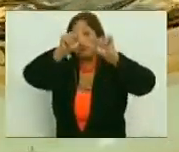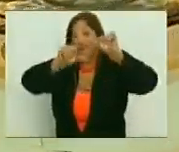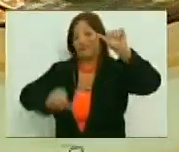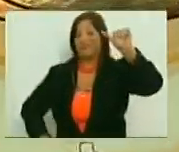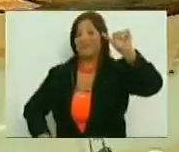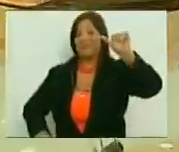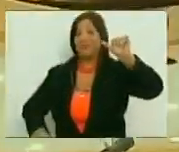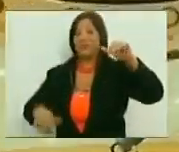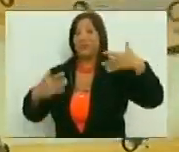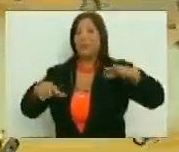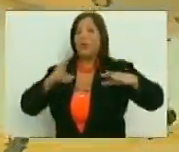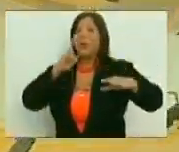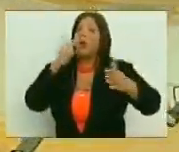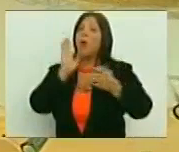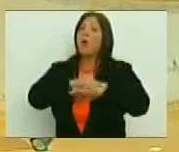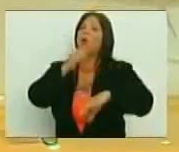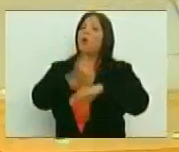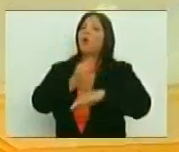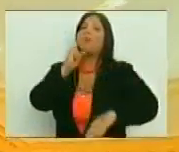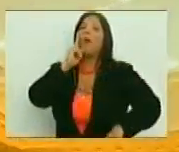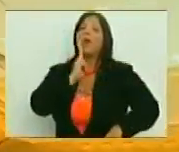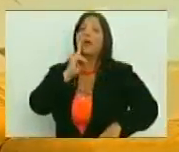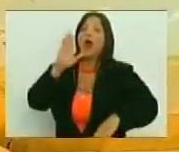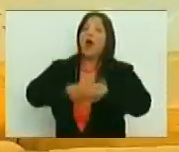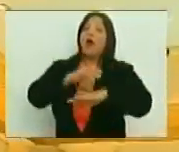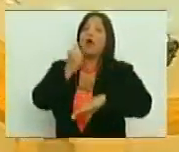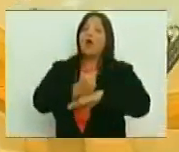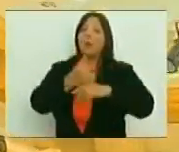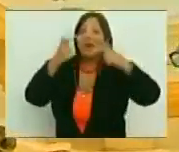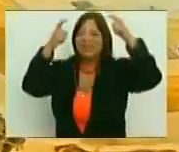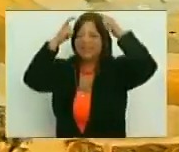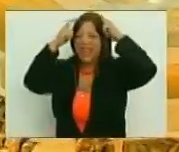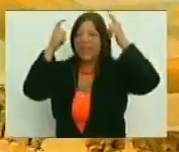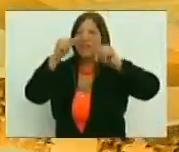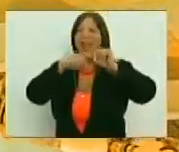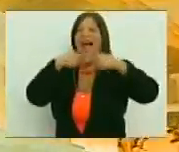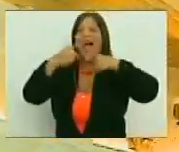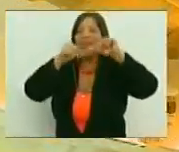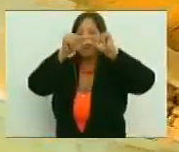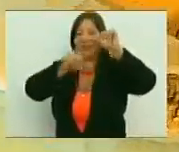la culpa es de Bolívar, y de Chávez, porque me puse a leer el discurso de Angostura,